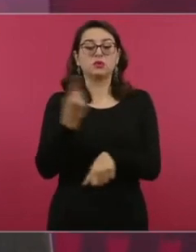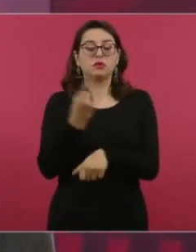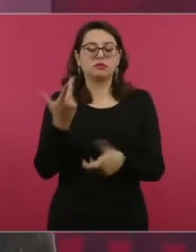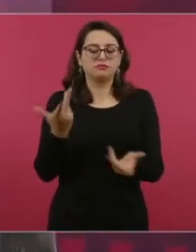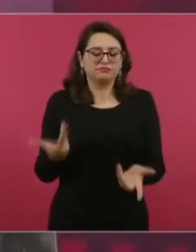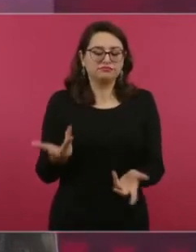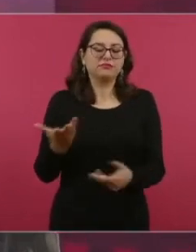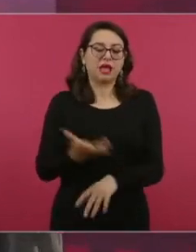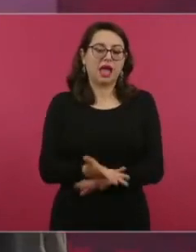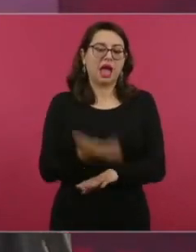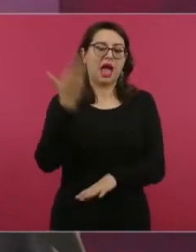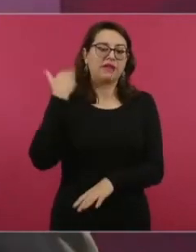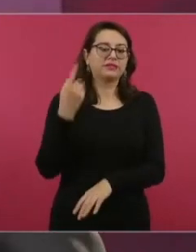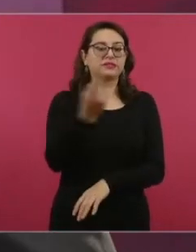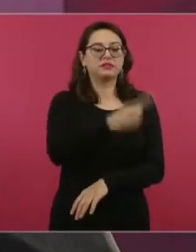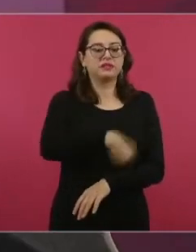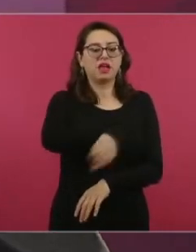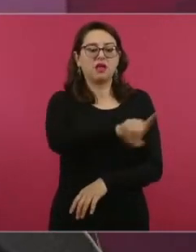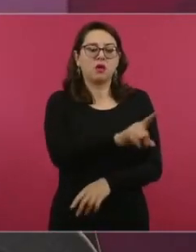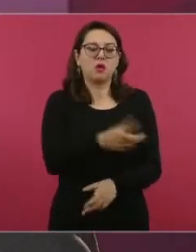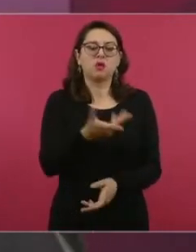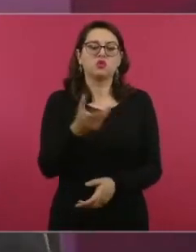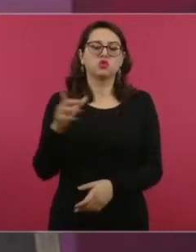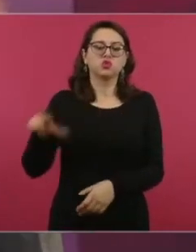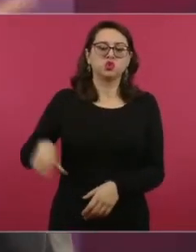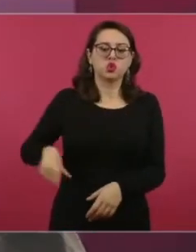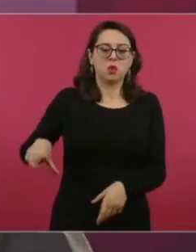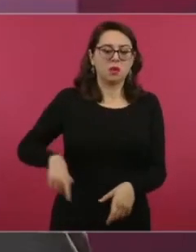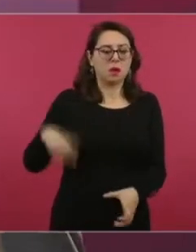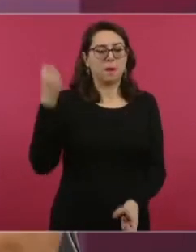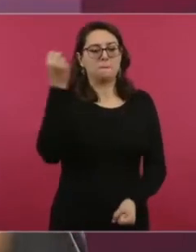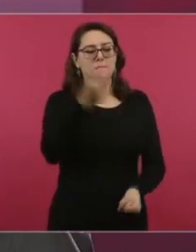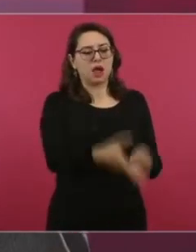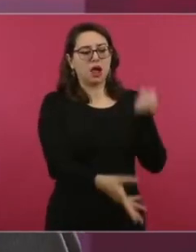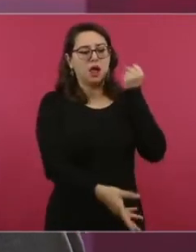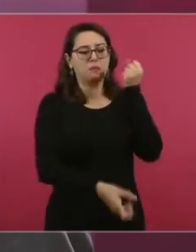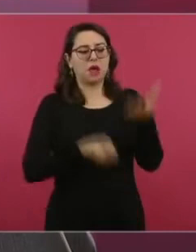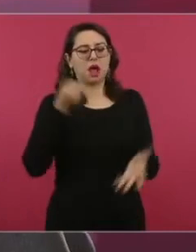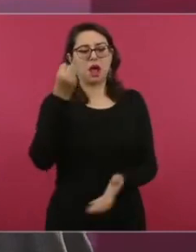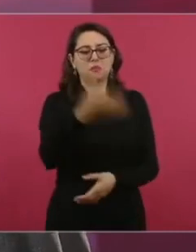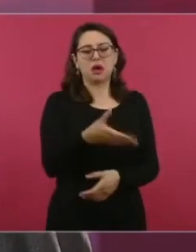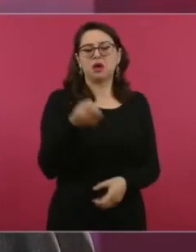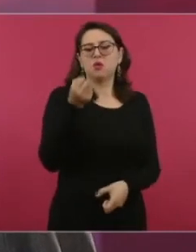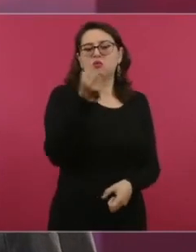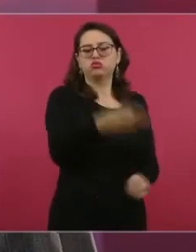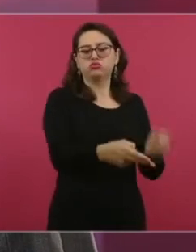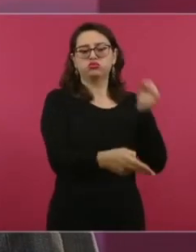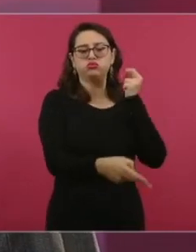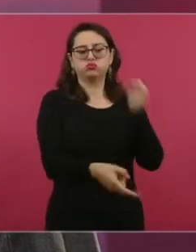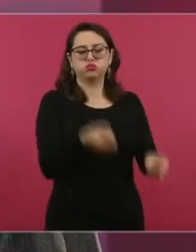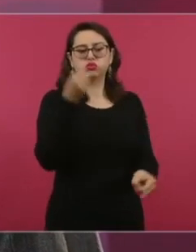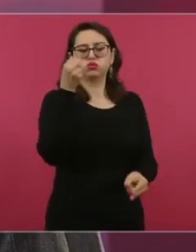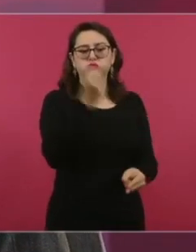mantenían privilegios, obtenían dinero del presupuesto.